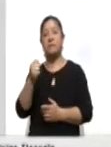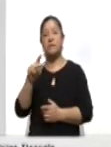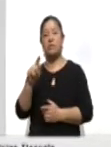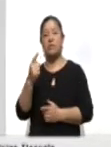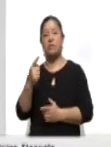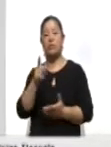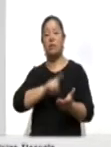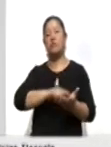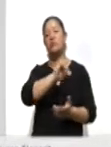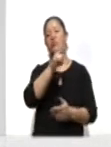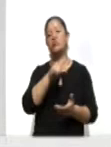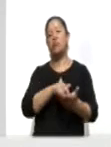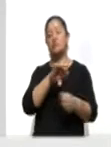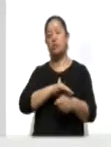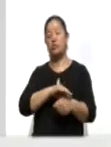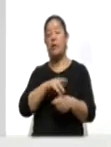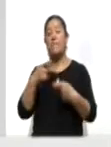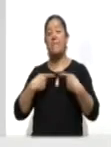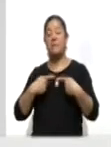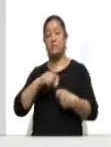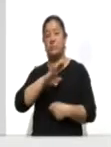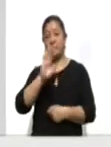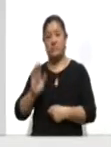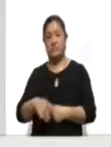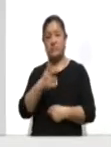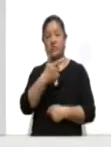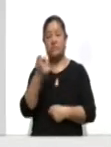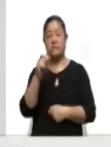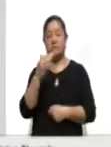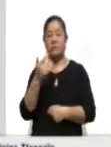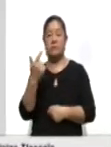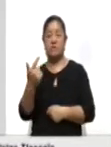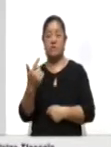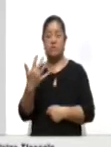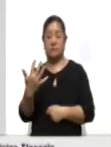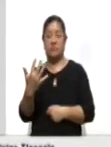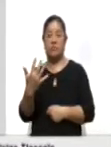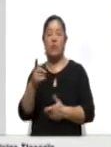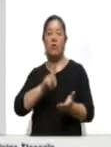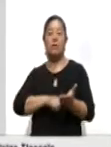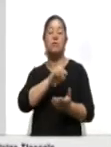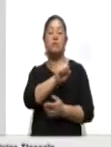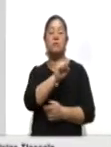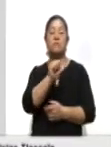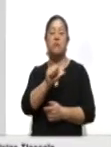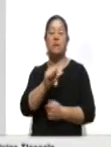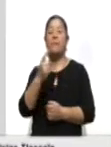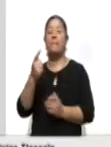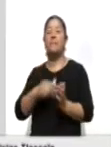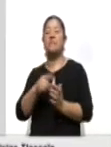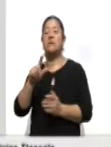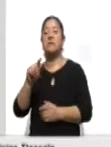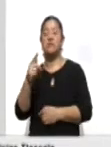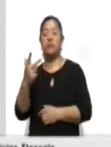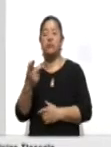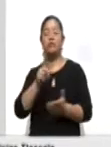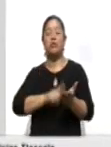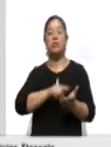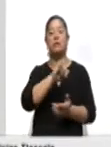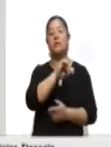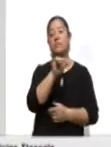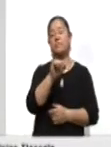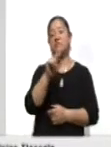espacios médicos. Mientras del total de fallecimientos, 755 se han registrado en la CESA, 1.078 en el IMSS,